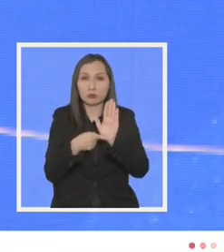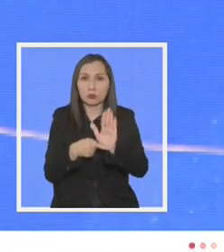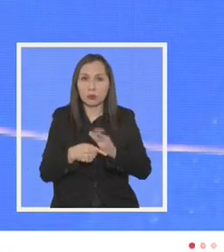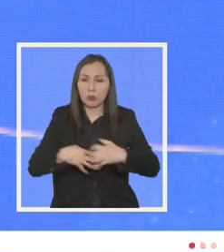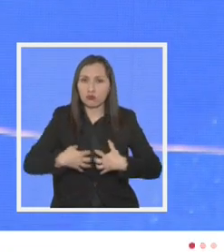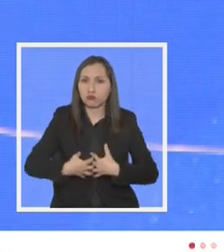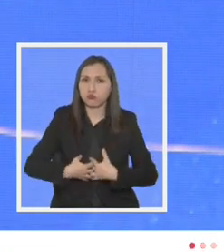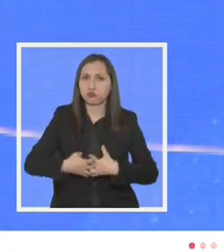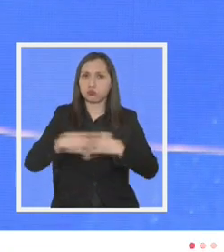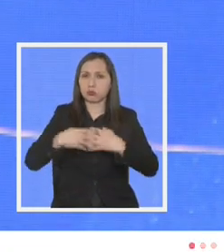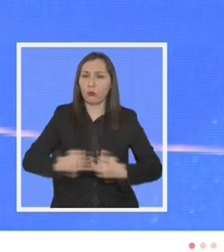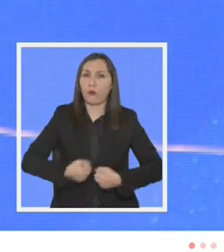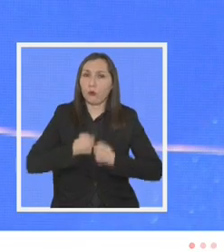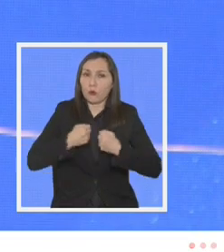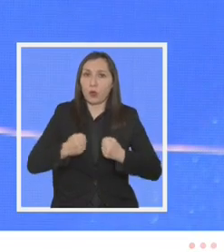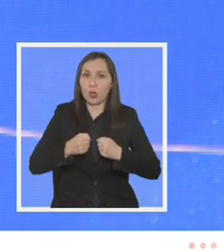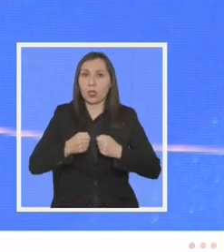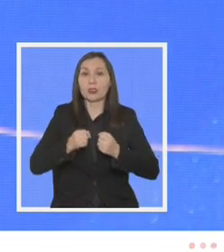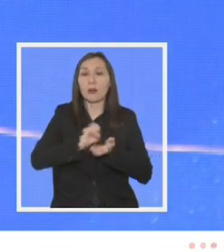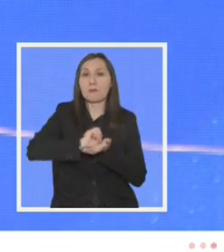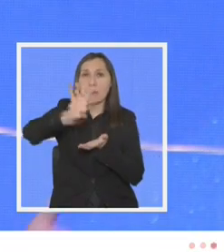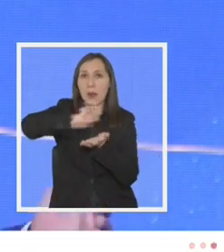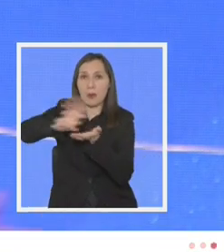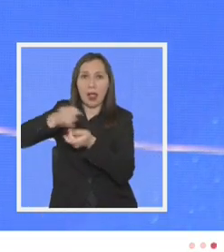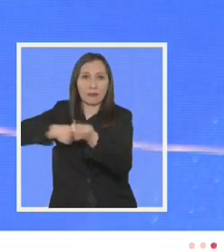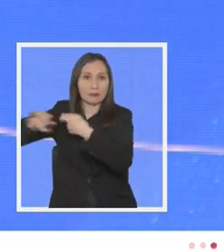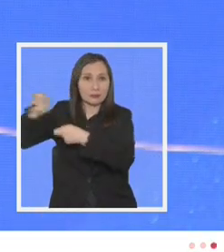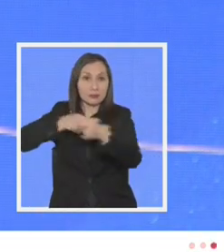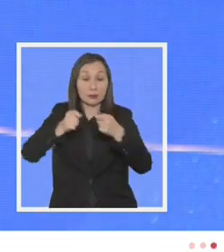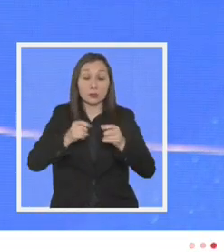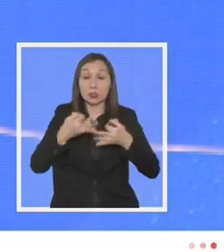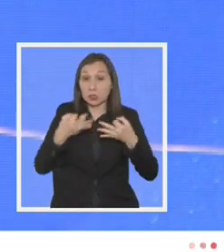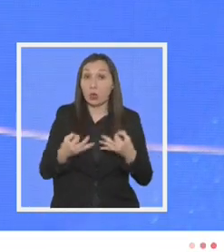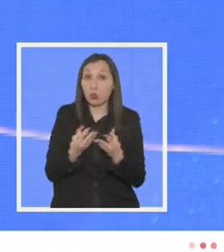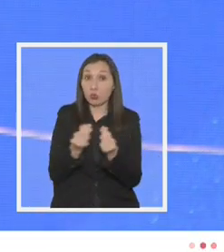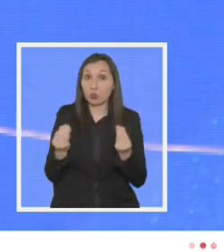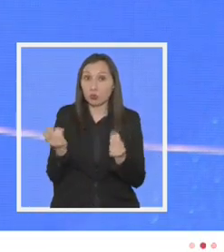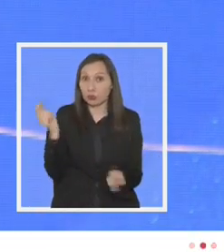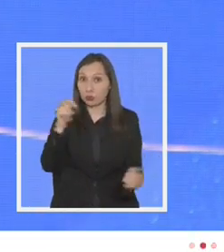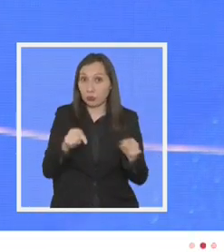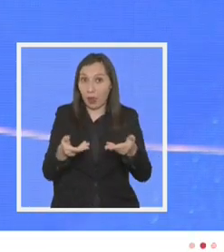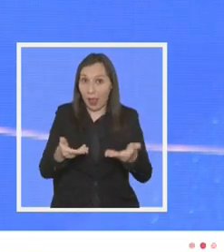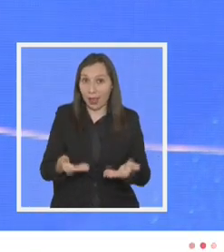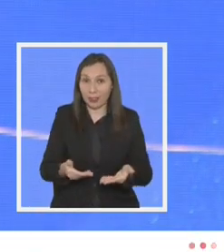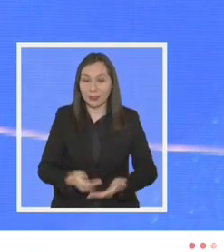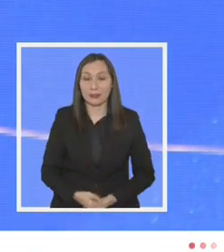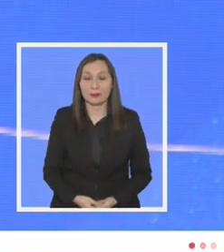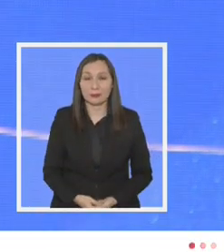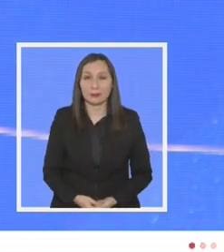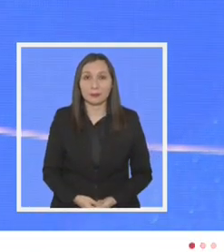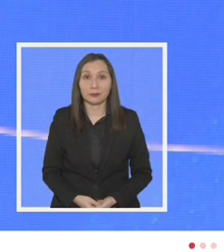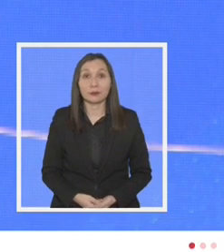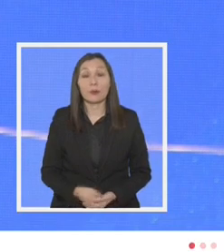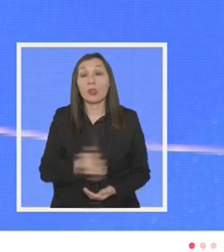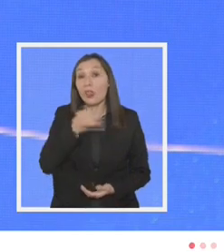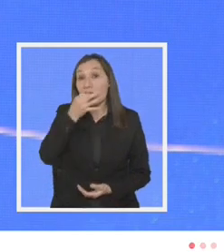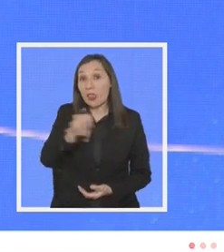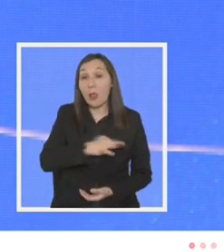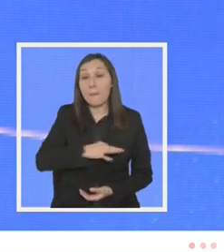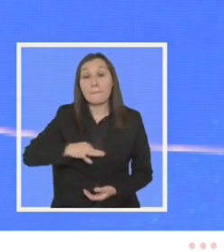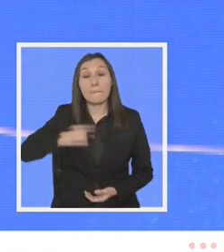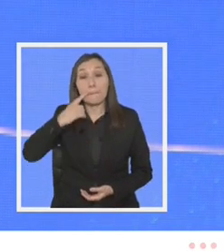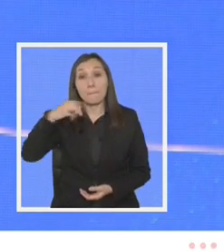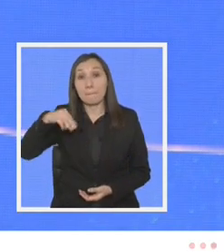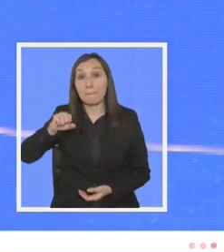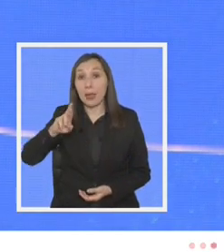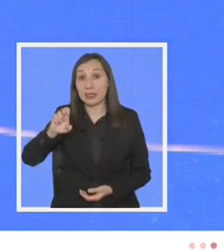del fortalecimiento de nuestro sector exportador mucho del cual seguramente está aquí presente y como señaló el ministro Marcel